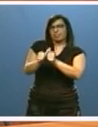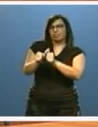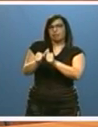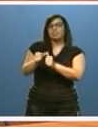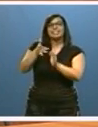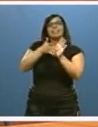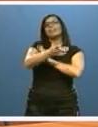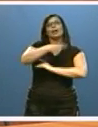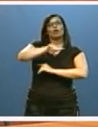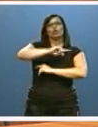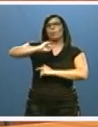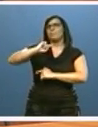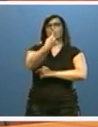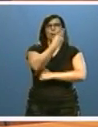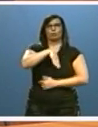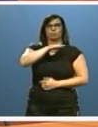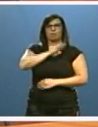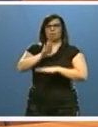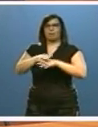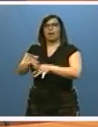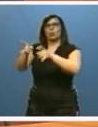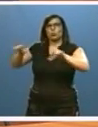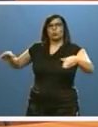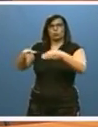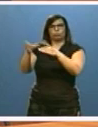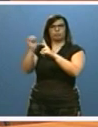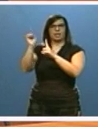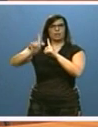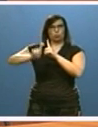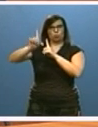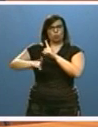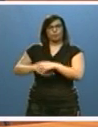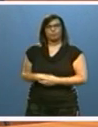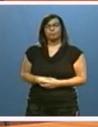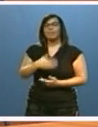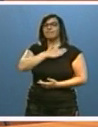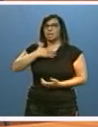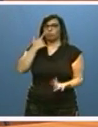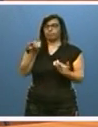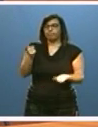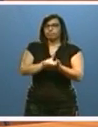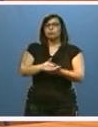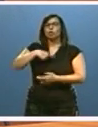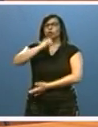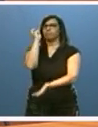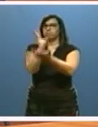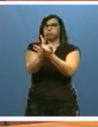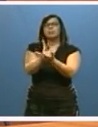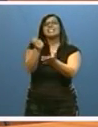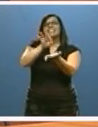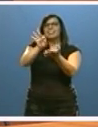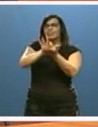de España en la incorporación de estos nuevos usuarios. Quiero volver a destacar nuestra apuesta firme por los servicios